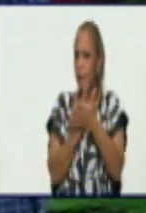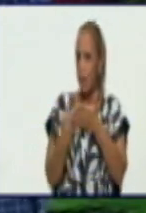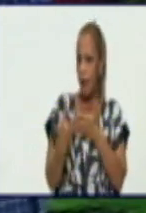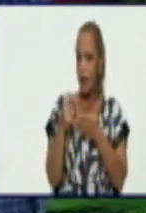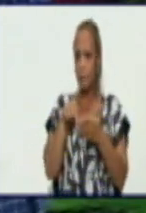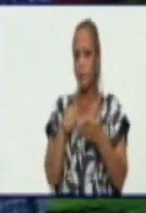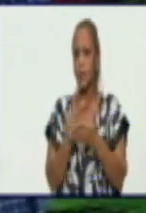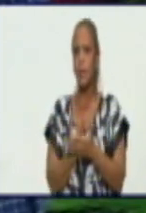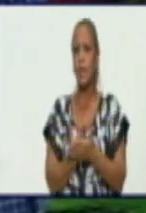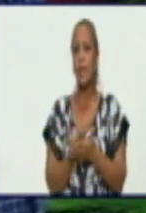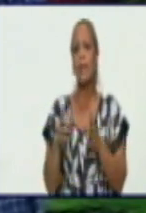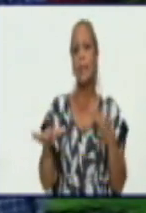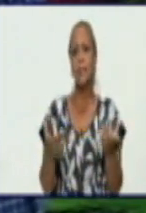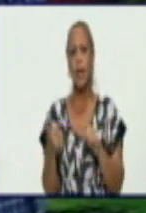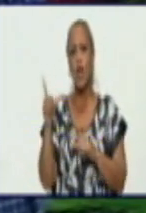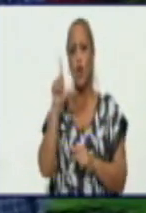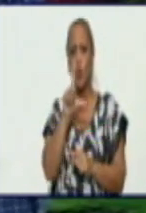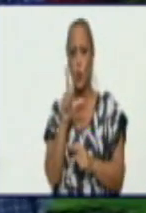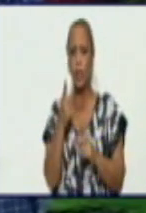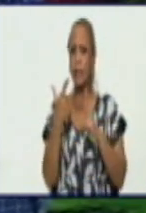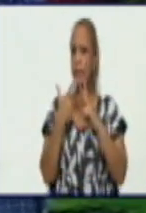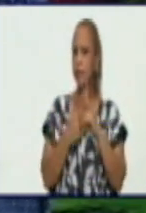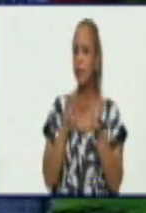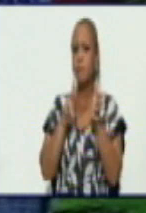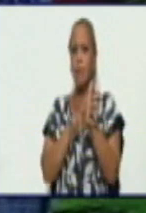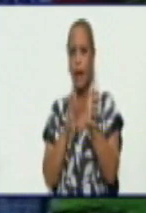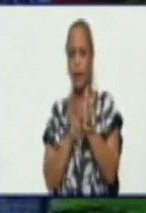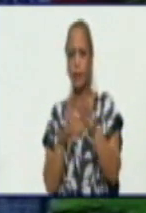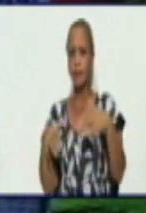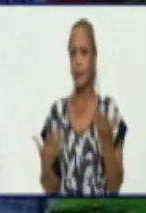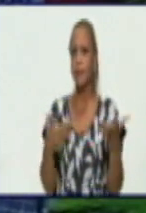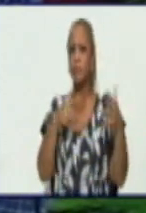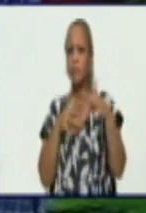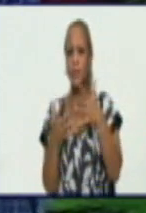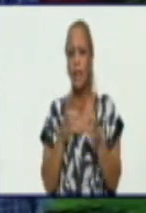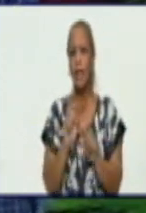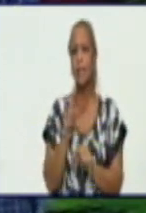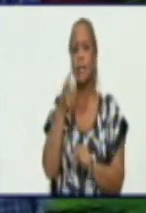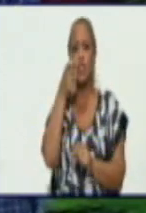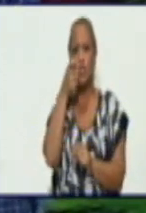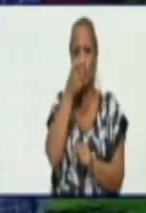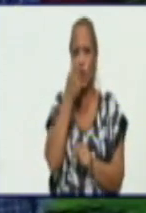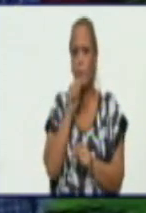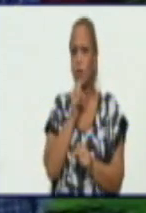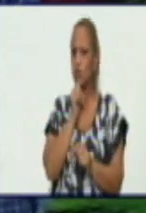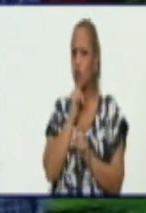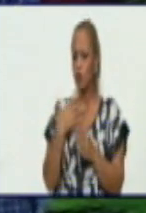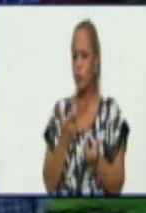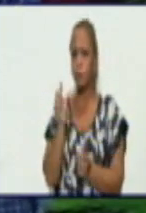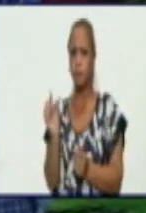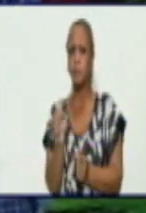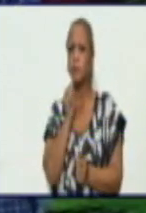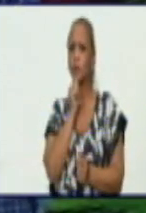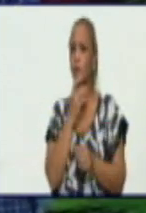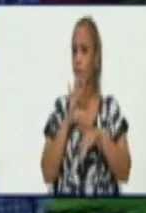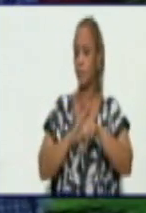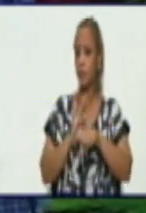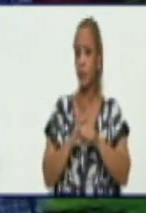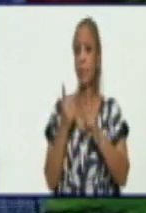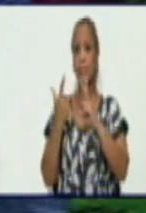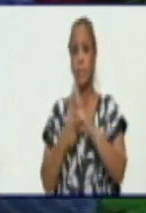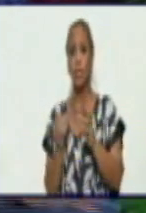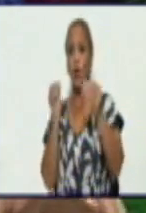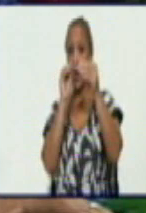entre lunes y martes, un día en el que entre sospechosos y contactos